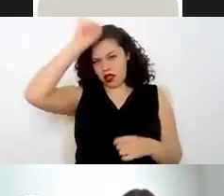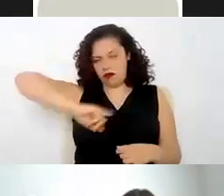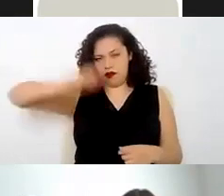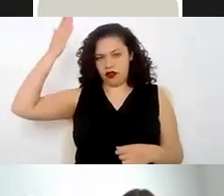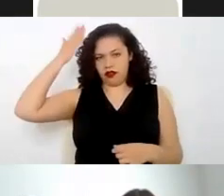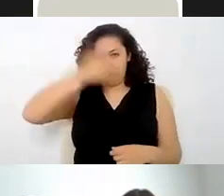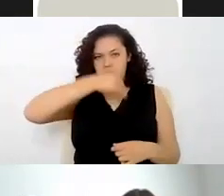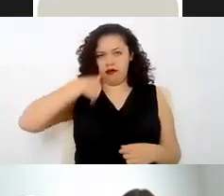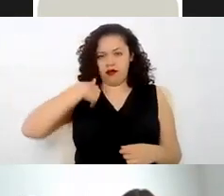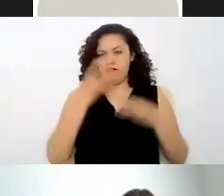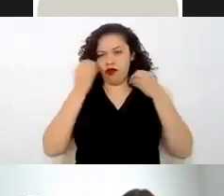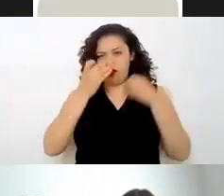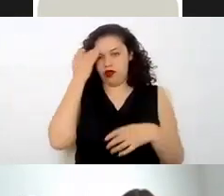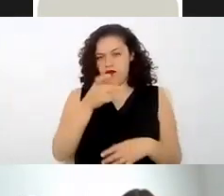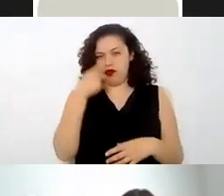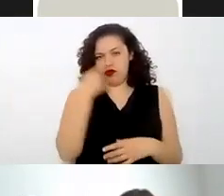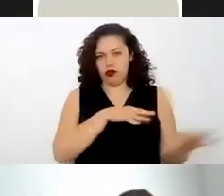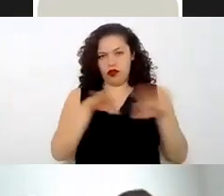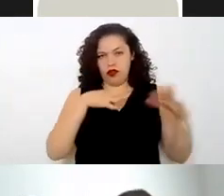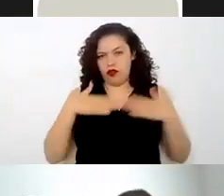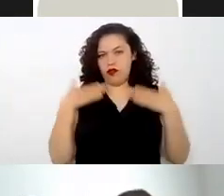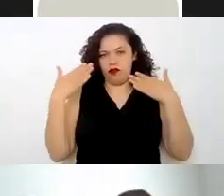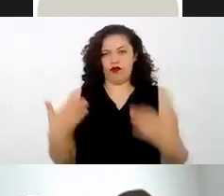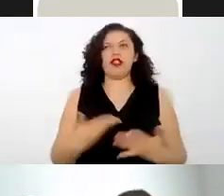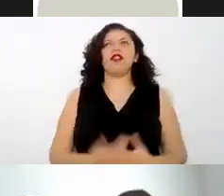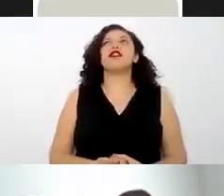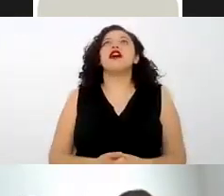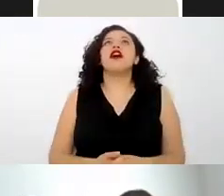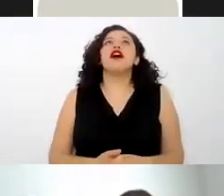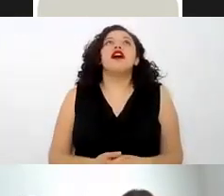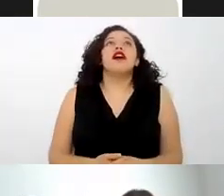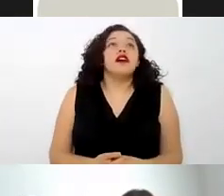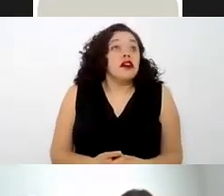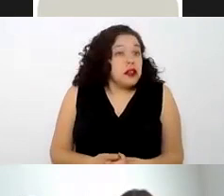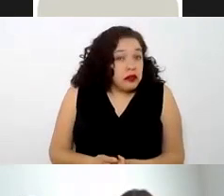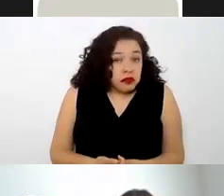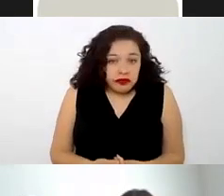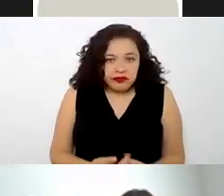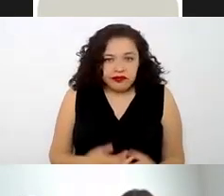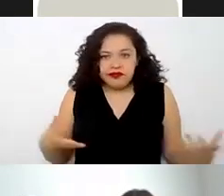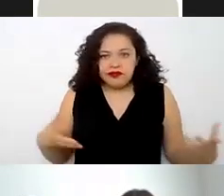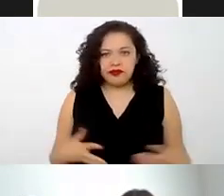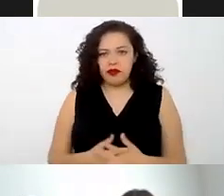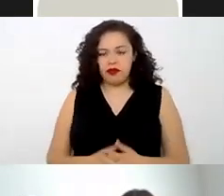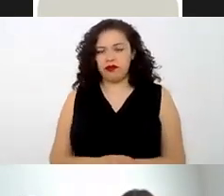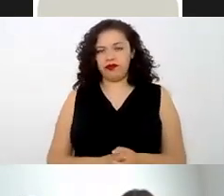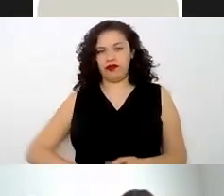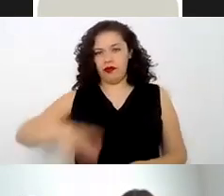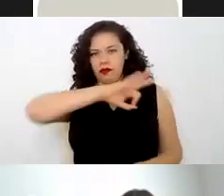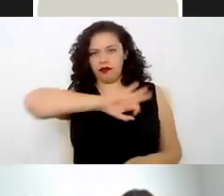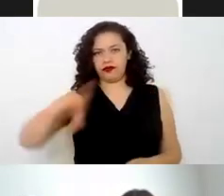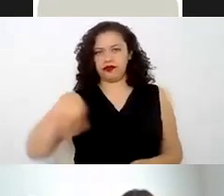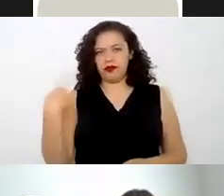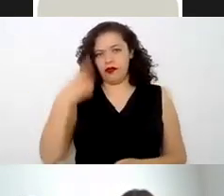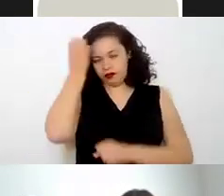muchos de esos trabajadores de confianza pueden digamos por ejemplo un director de una